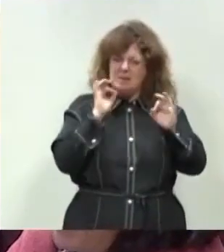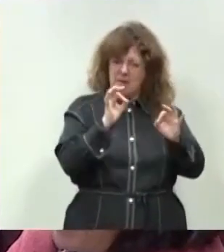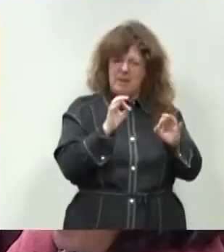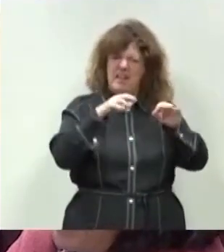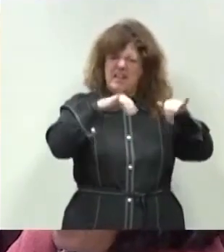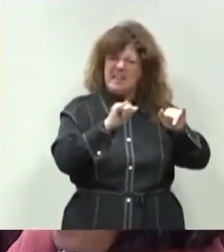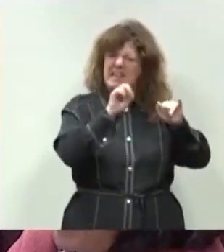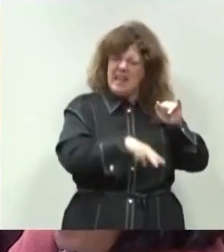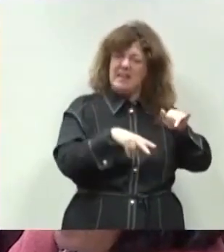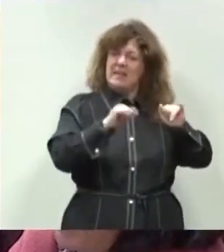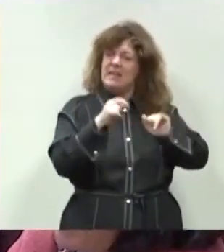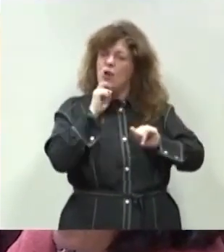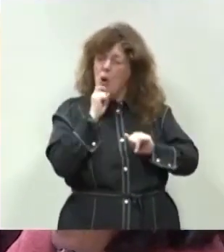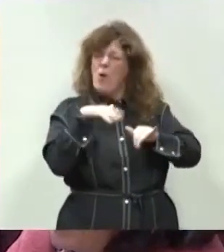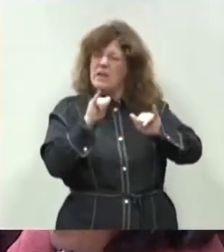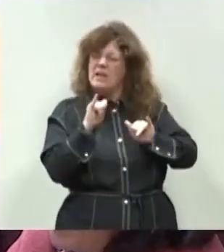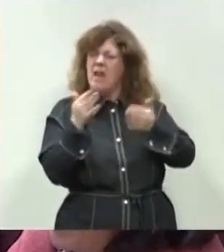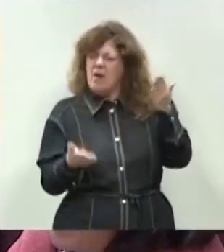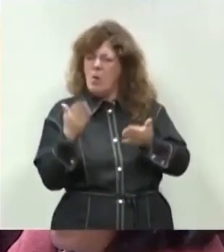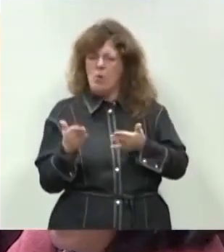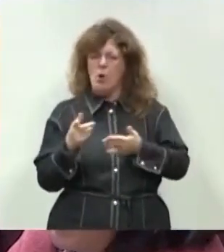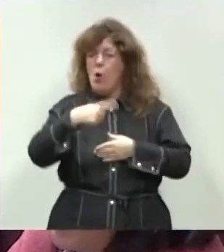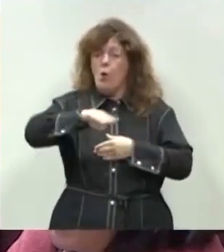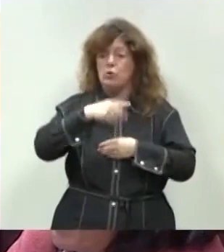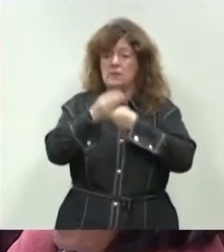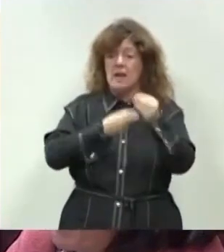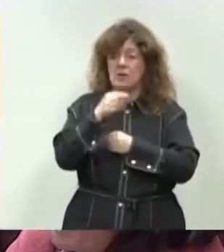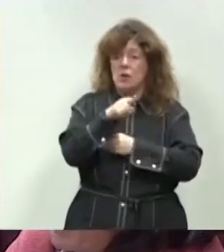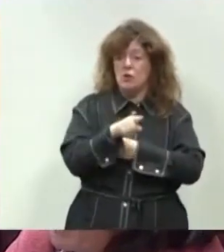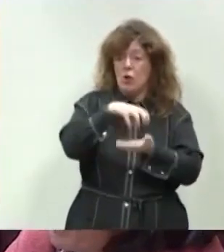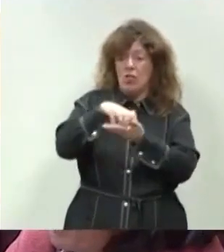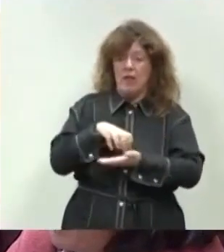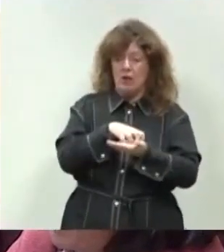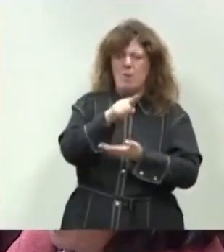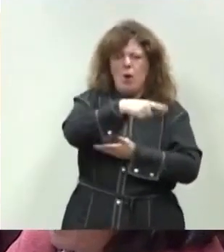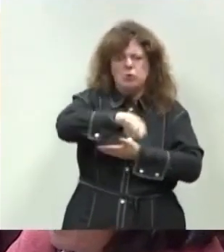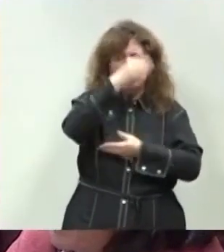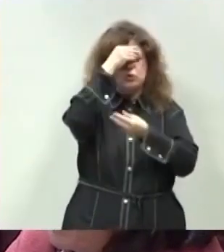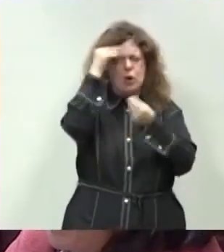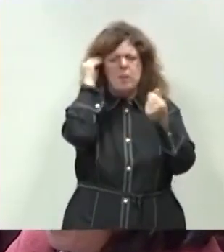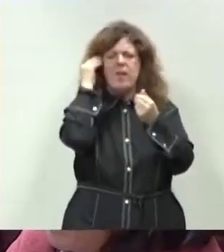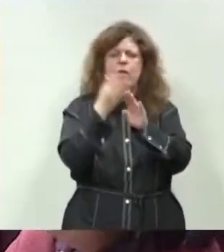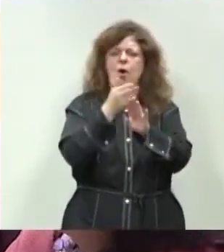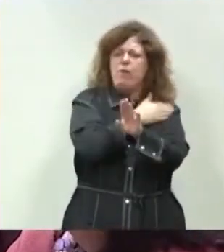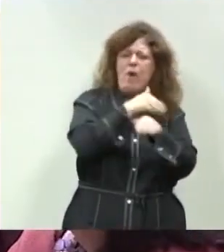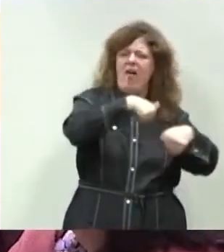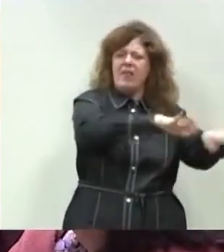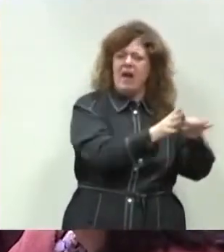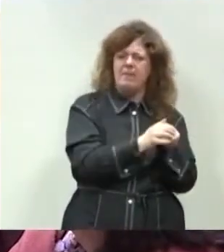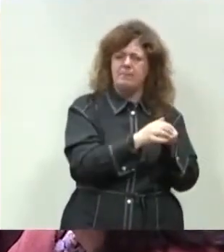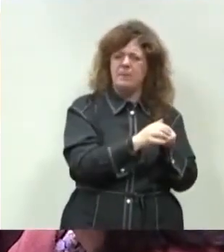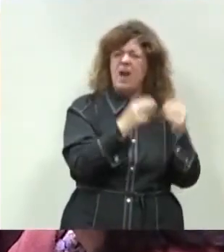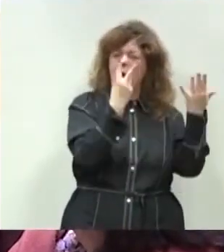quién, ni cómo, ni cuándo les iban a evaluar. Ustedes han adjudicado esos centros, pero usted se olvida que han dejado fuera a